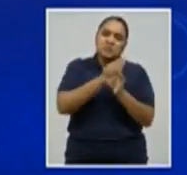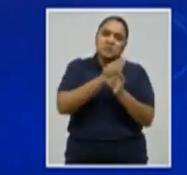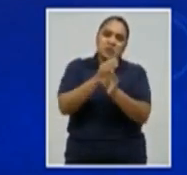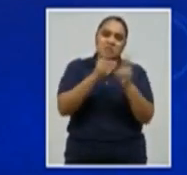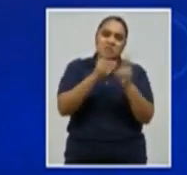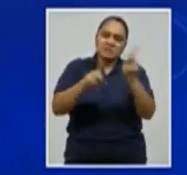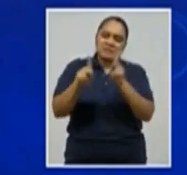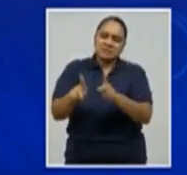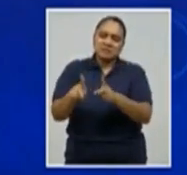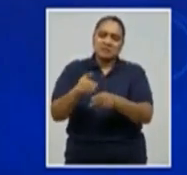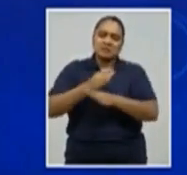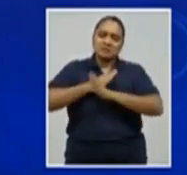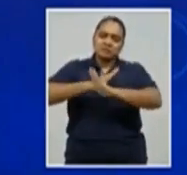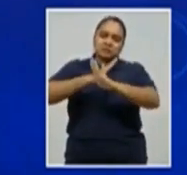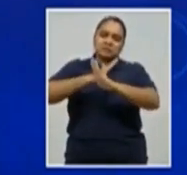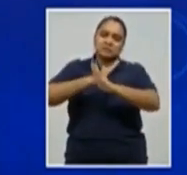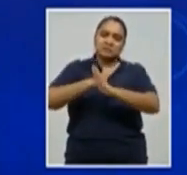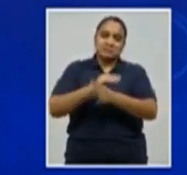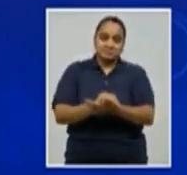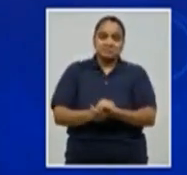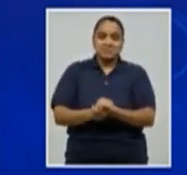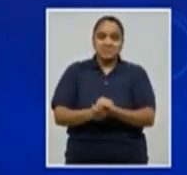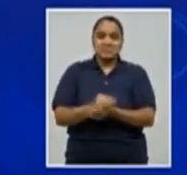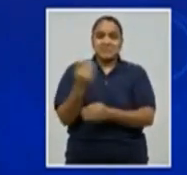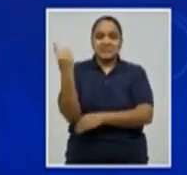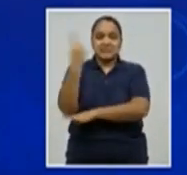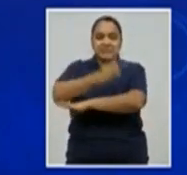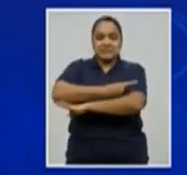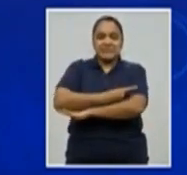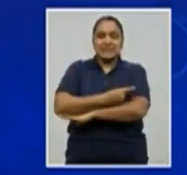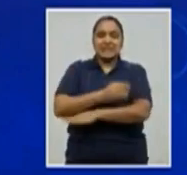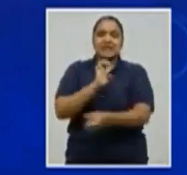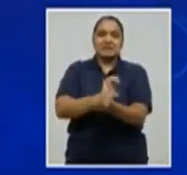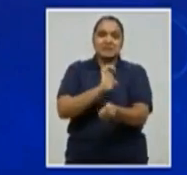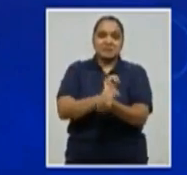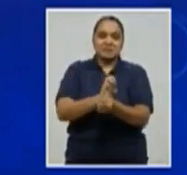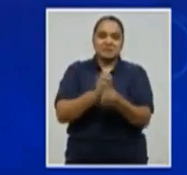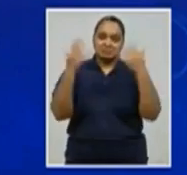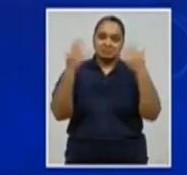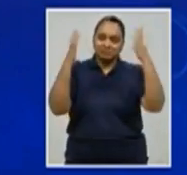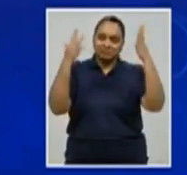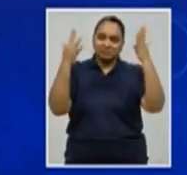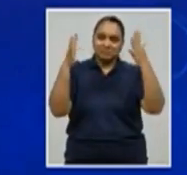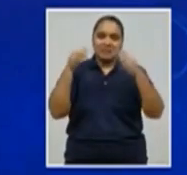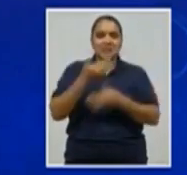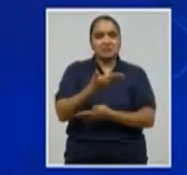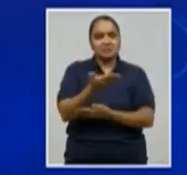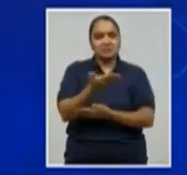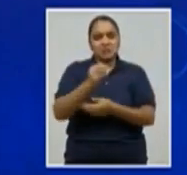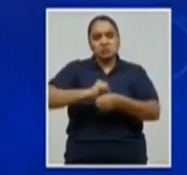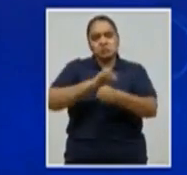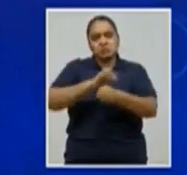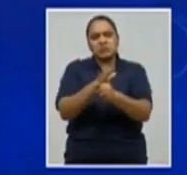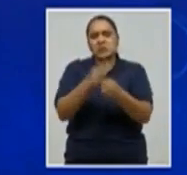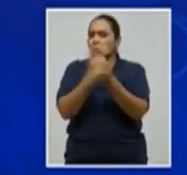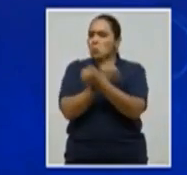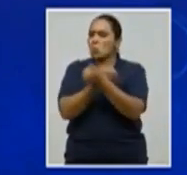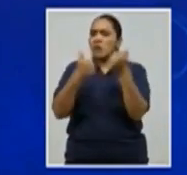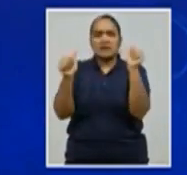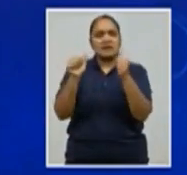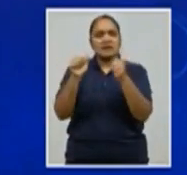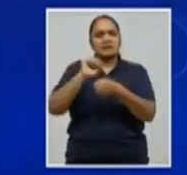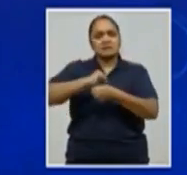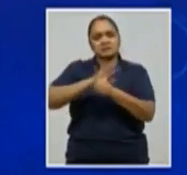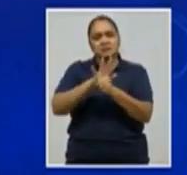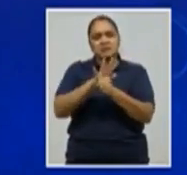personas que se encuentran en un estado de salud delicado o que están siendo afectados, no solo por el COVID-19, sino que por otras enfermedades.